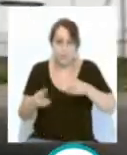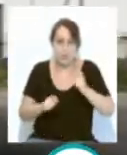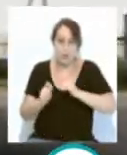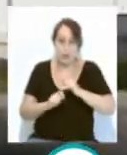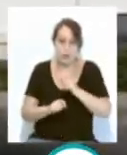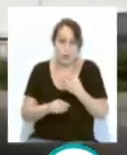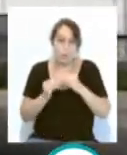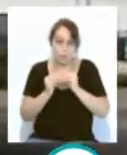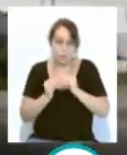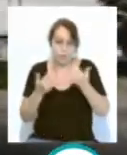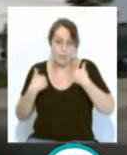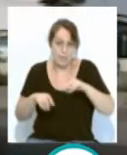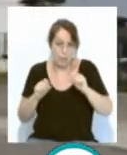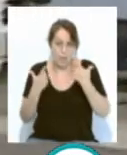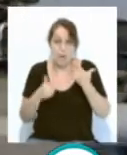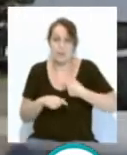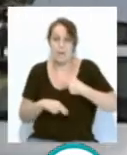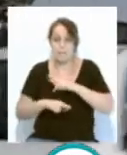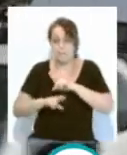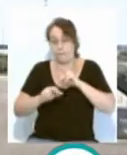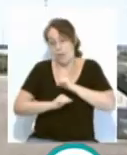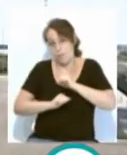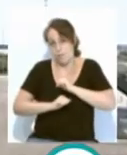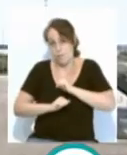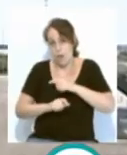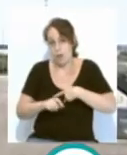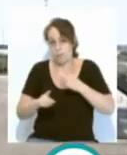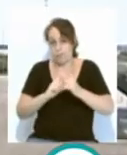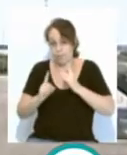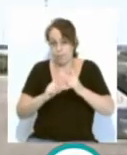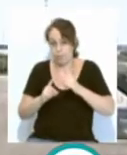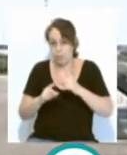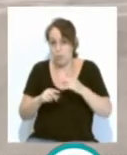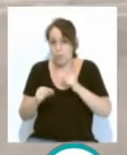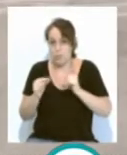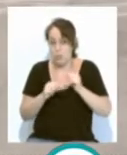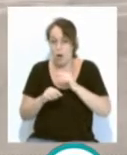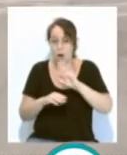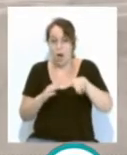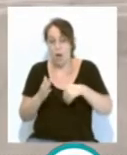negociación y se espera una ardua conversación de trato que se extenderá durante el siguiente mes.